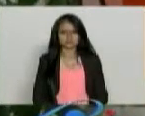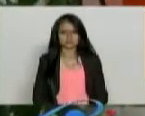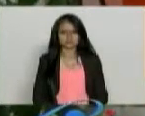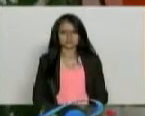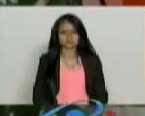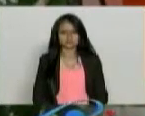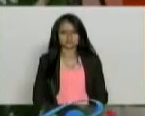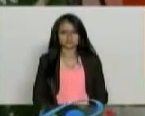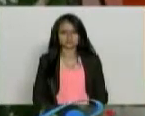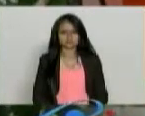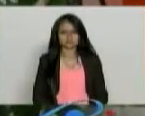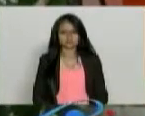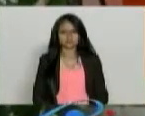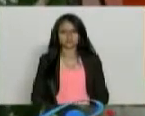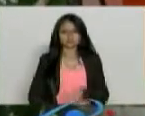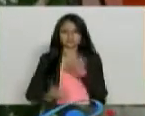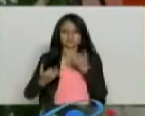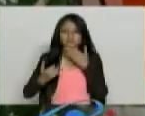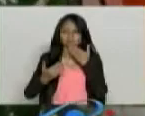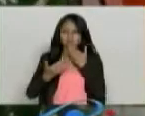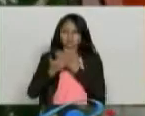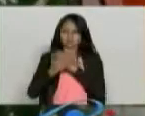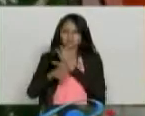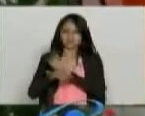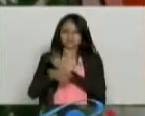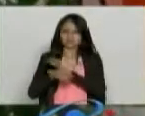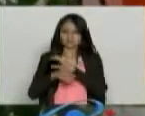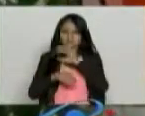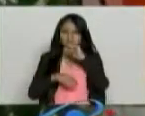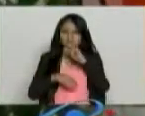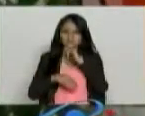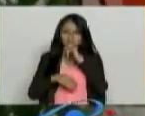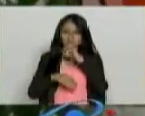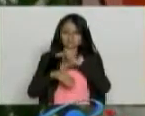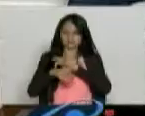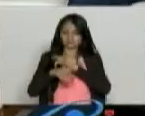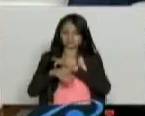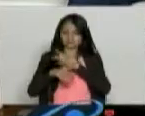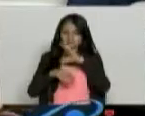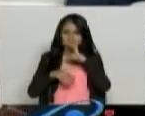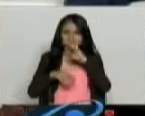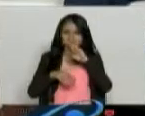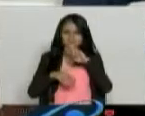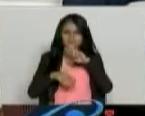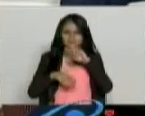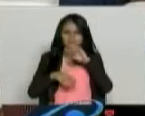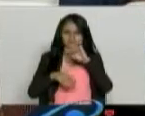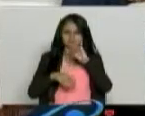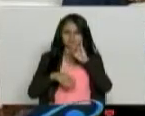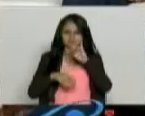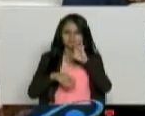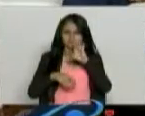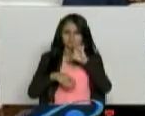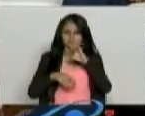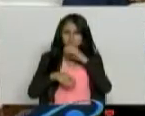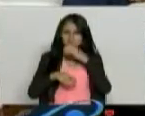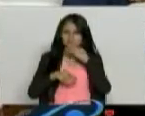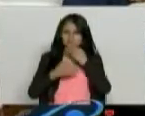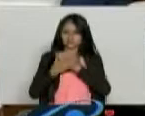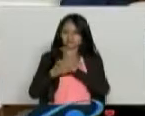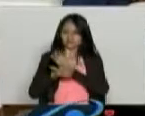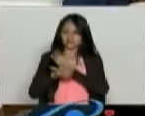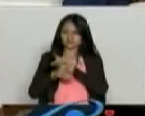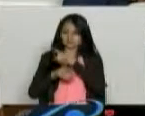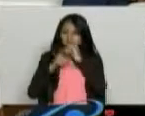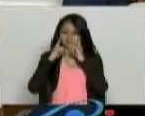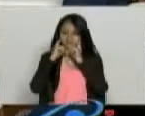Bueno, médico Jorge Enrique, ¿qué tal? Buenas tardes. Muy buenas tardes, Iván. Y a todos ustedes, muchas gracias por estar con nosotros. Usted que hace meditación, se lo